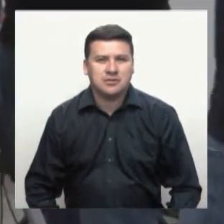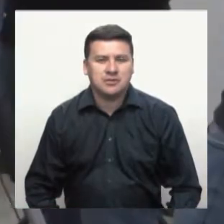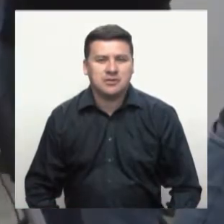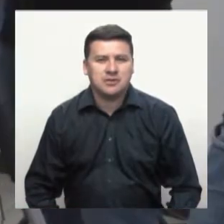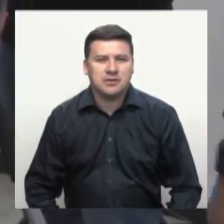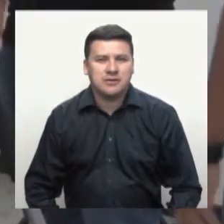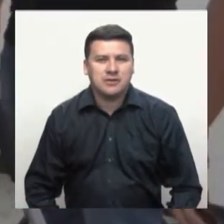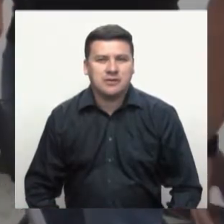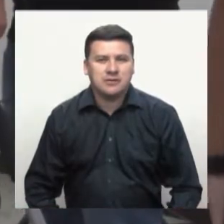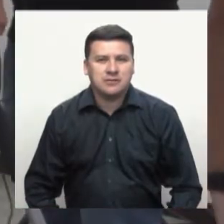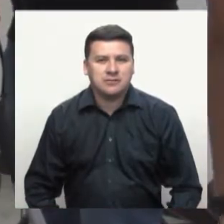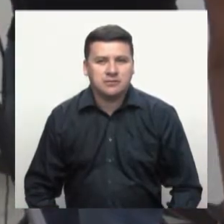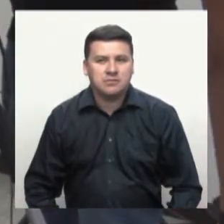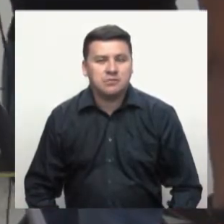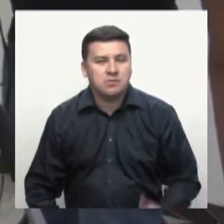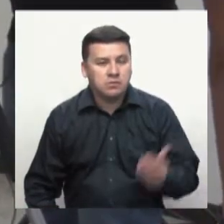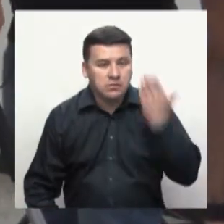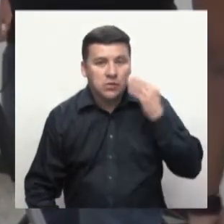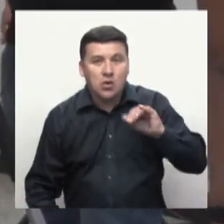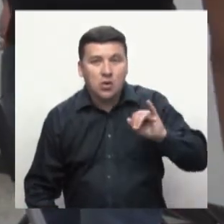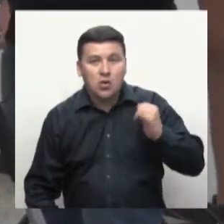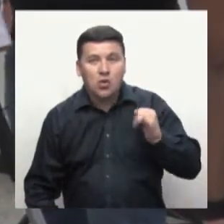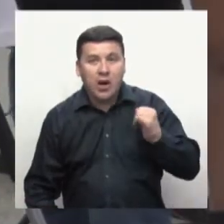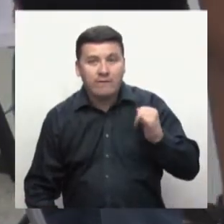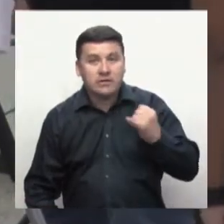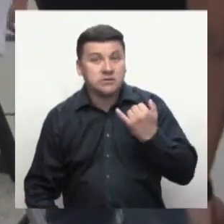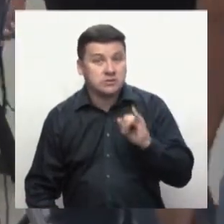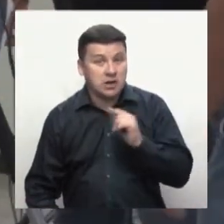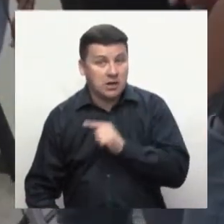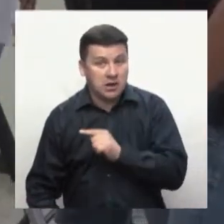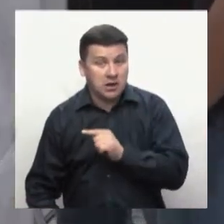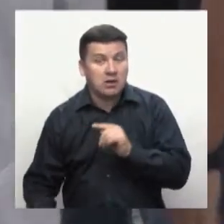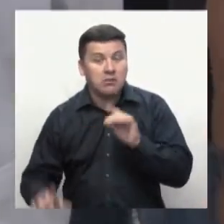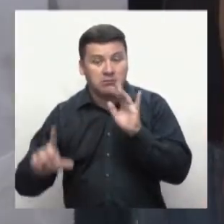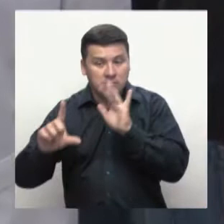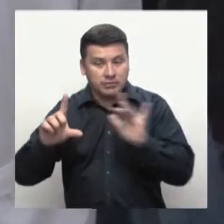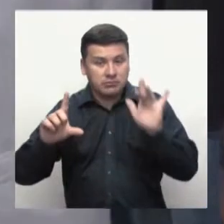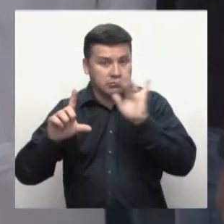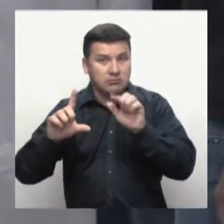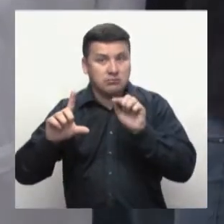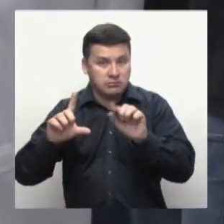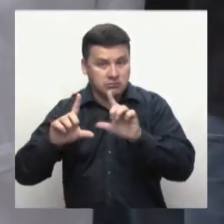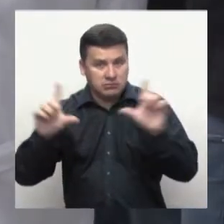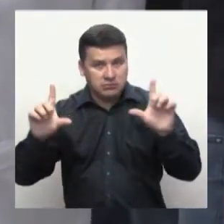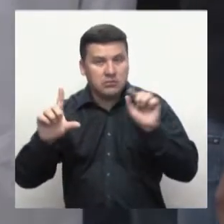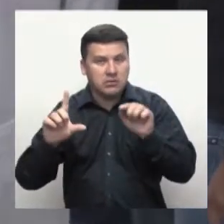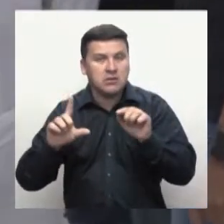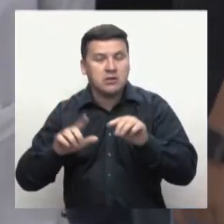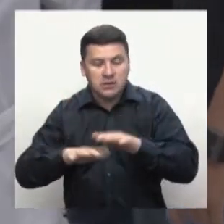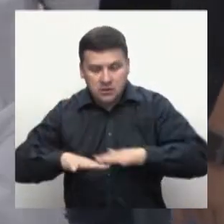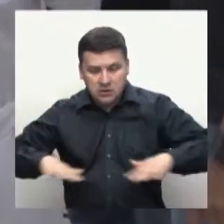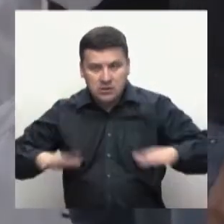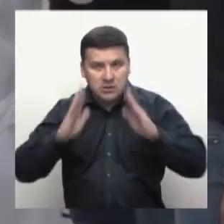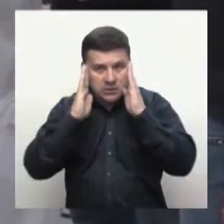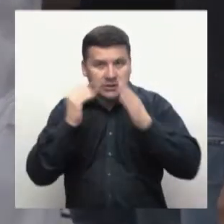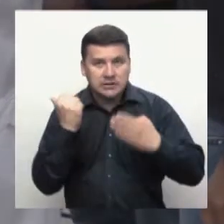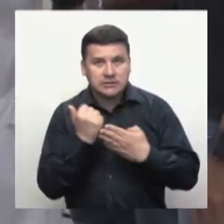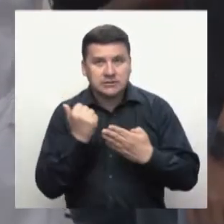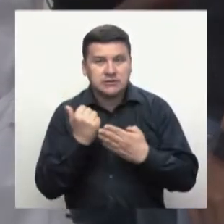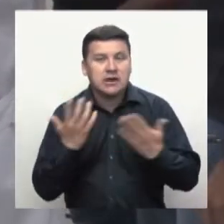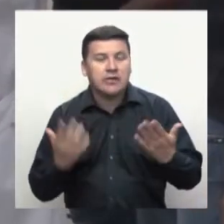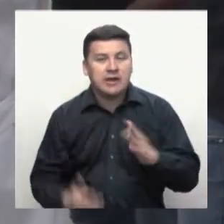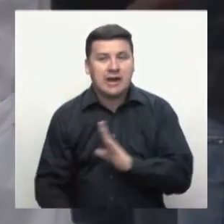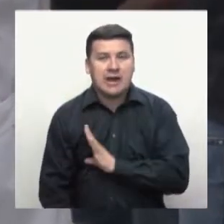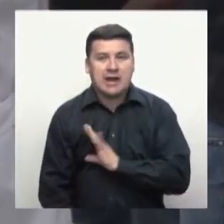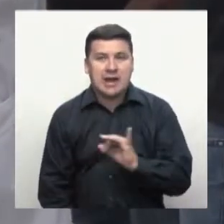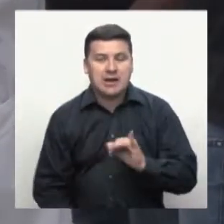Desde el pasado jueves, los colombianos cuentan con un nuevo punto Digital Lab. En esta oportunidad, el Complejo Salomia del SENA, en ciudad de Santiago de Cali, será la